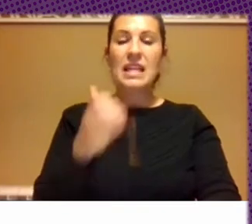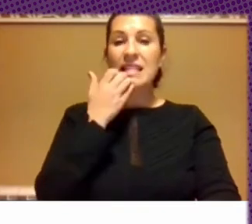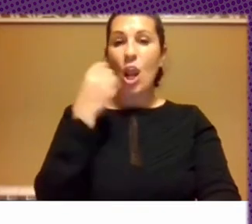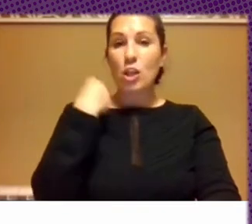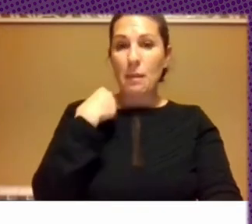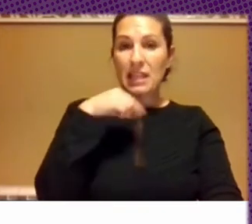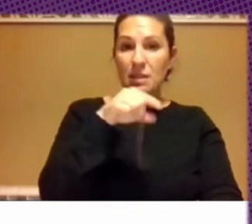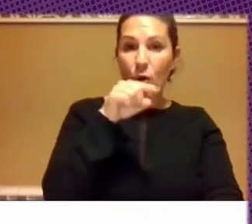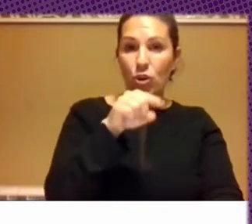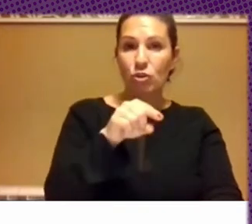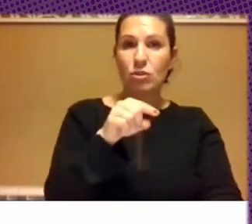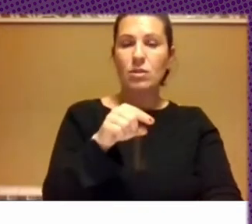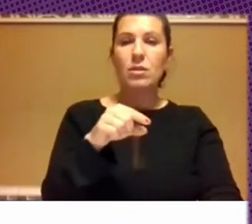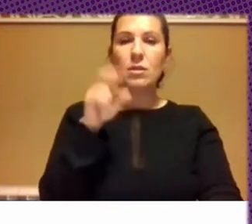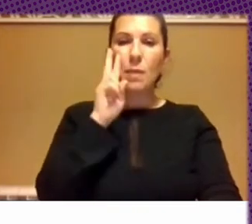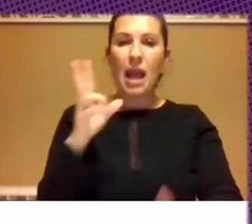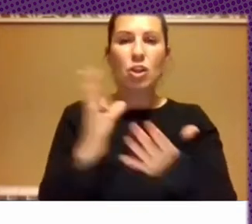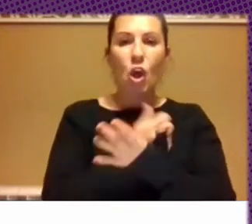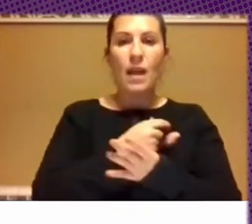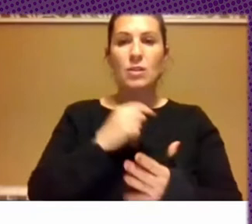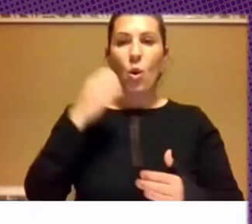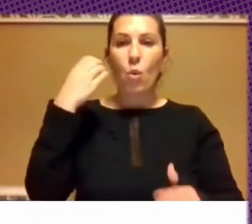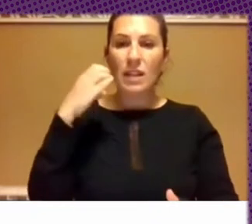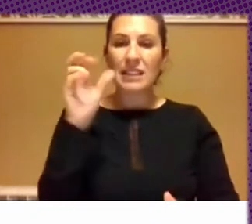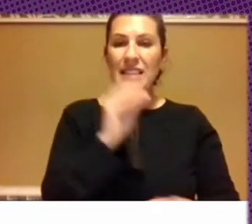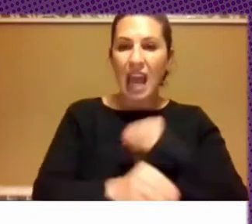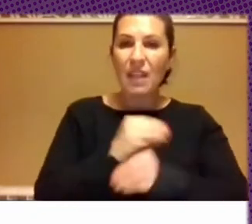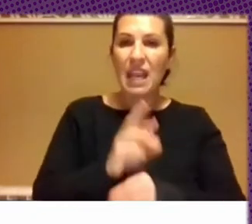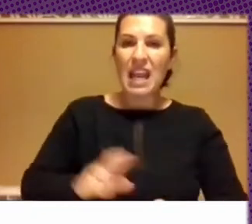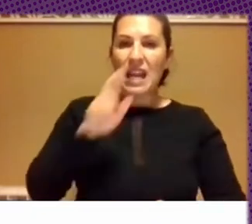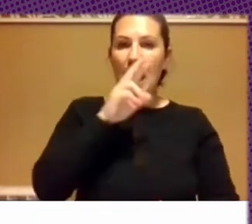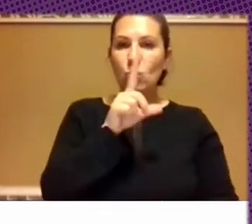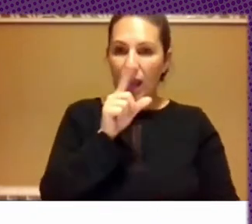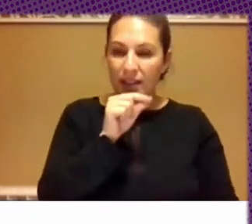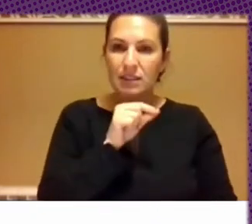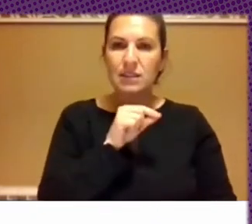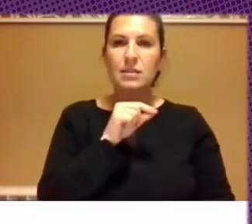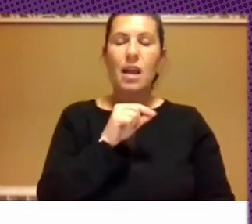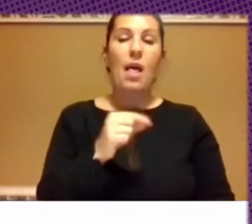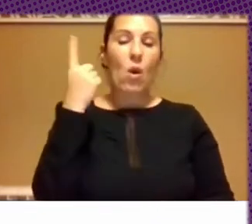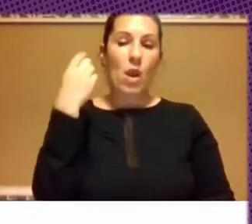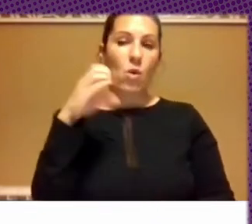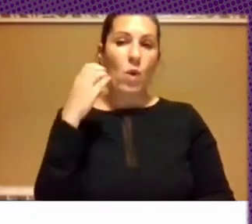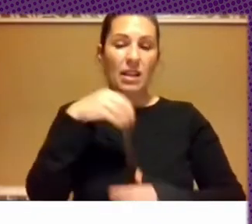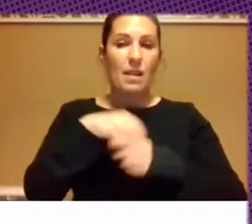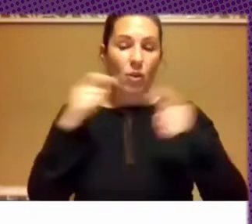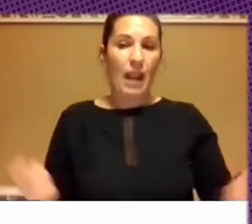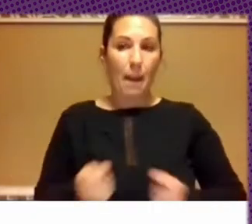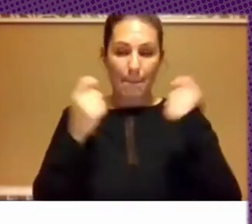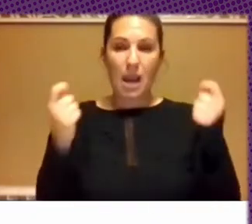todas las cuentas que hacían retuit de, por ejemplo, de una de las cuentas que se encontraban en la campaña,